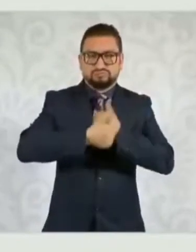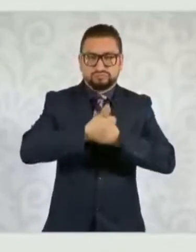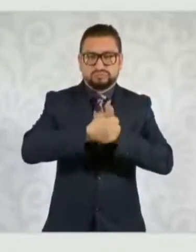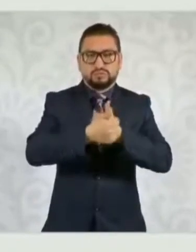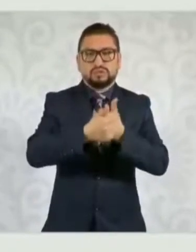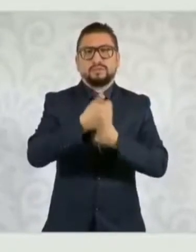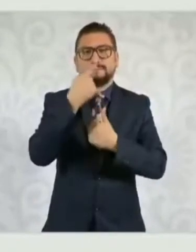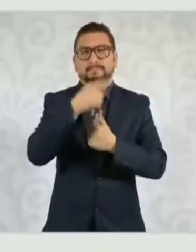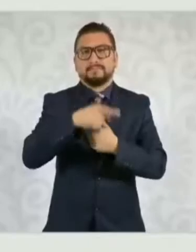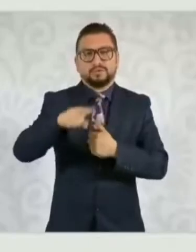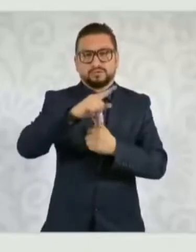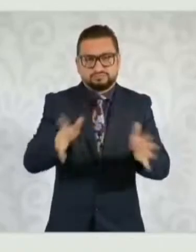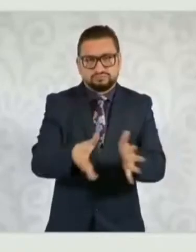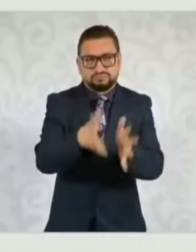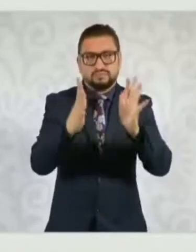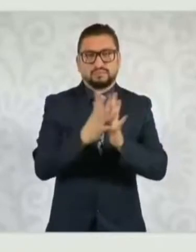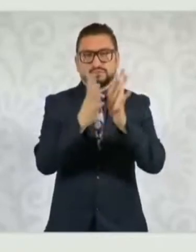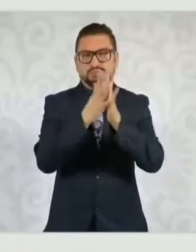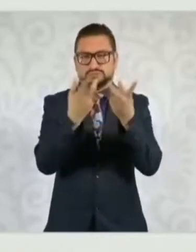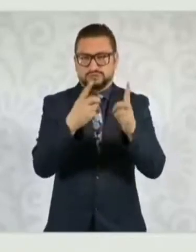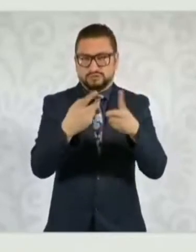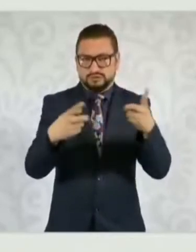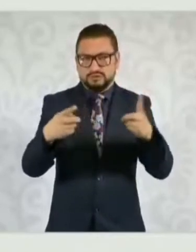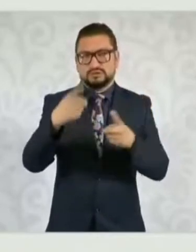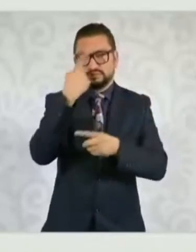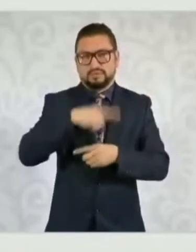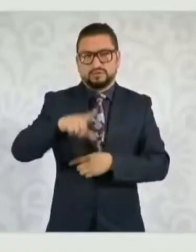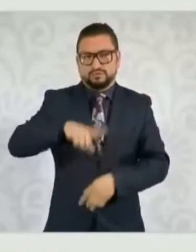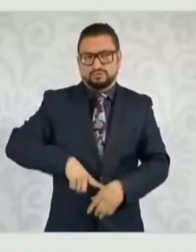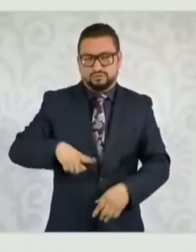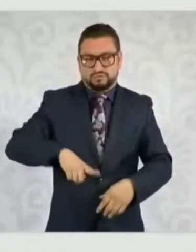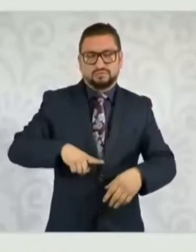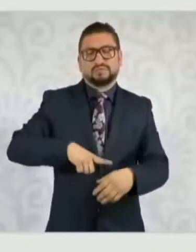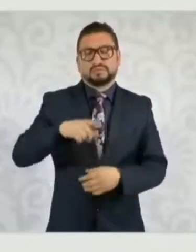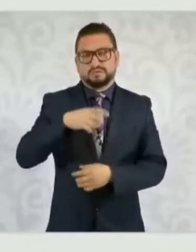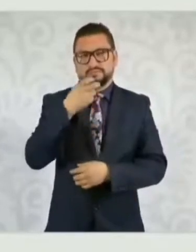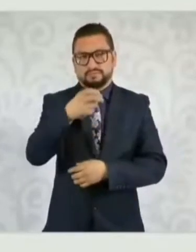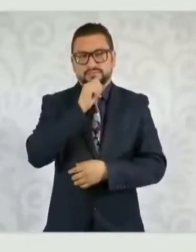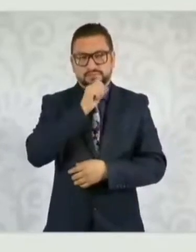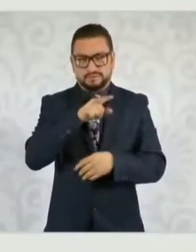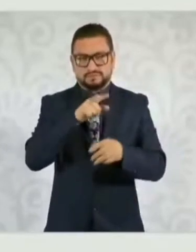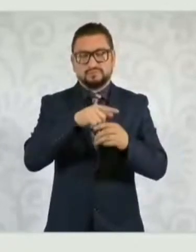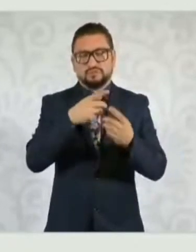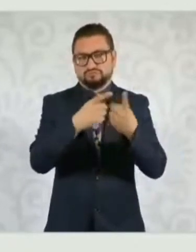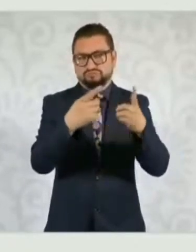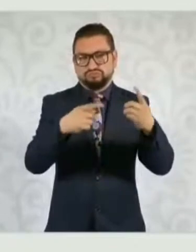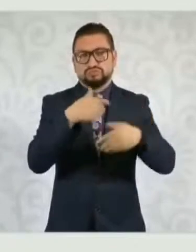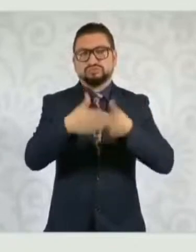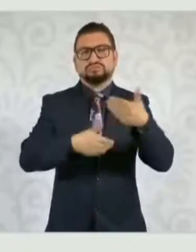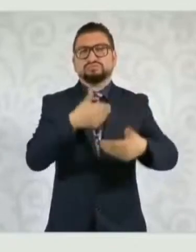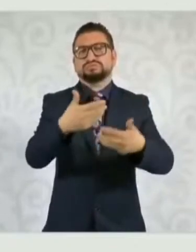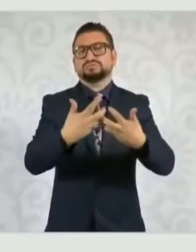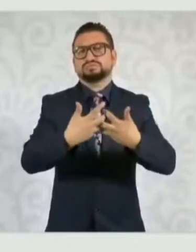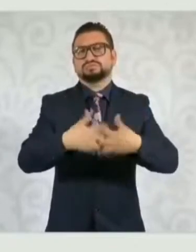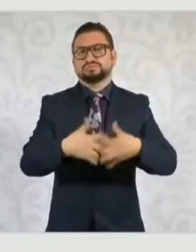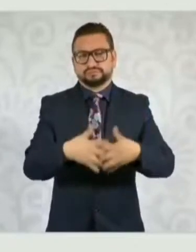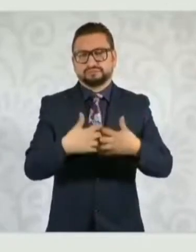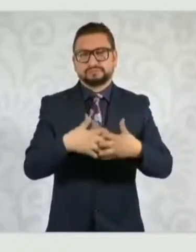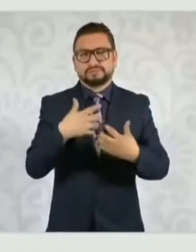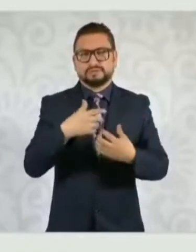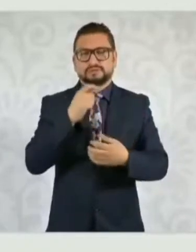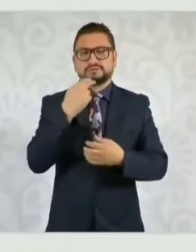limitando la participación y el desarrollo de las empresas públicas. Y se da un funcionamiento que con una